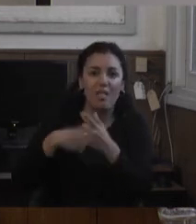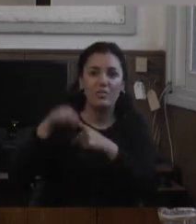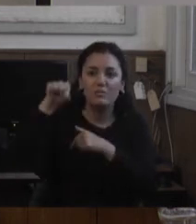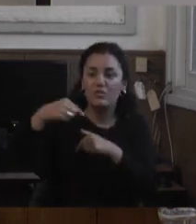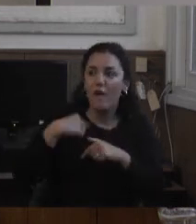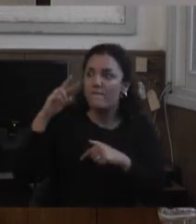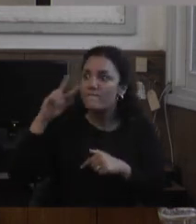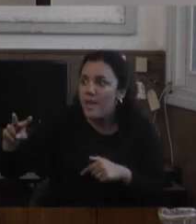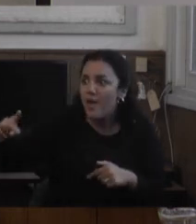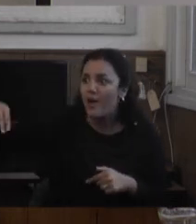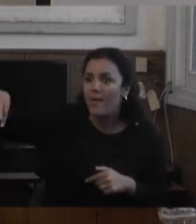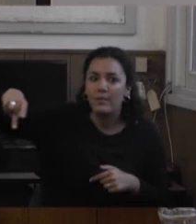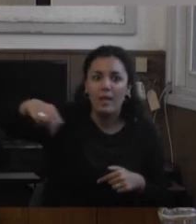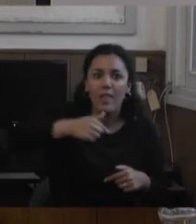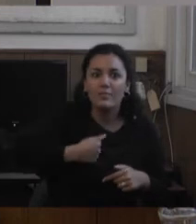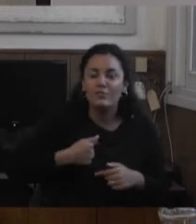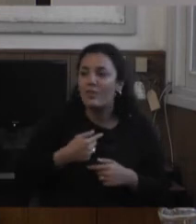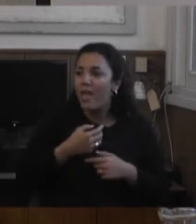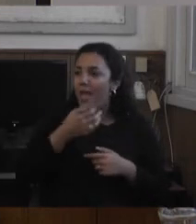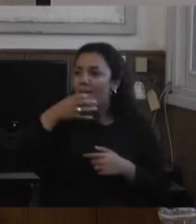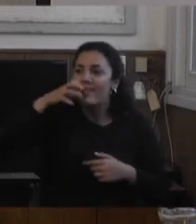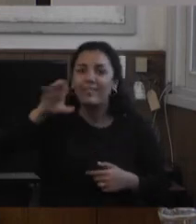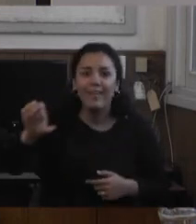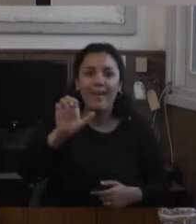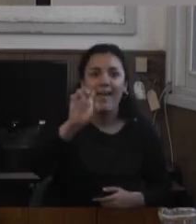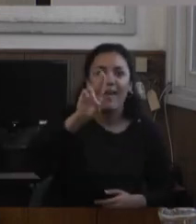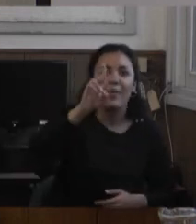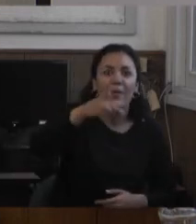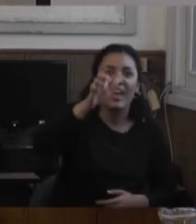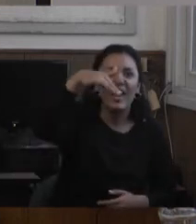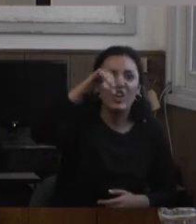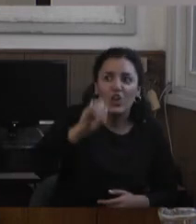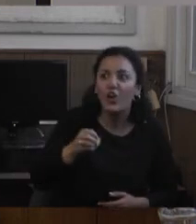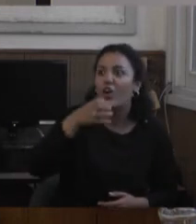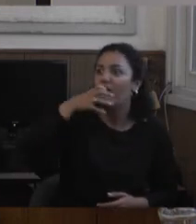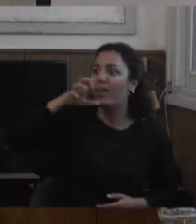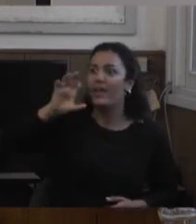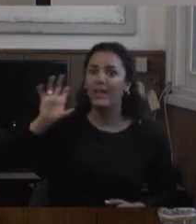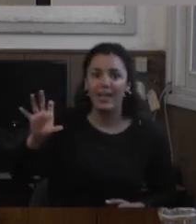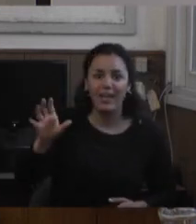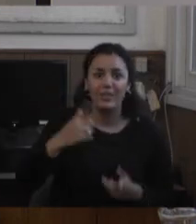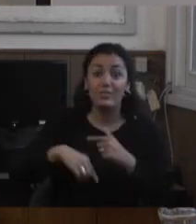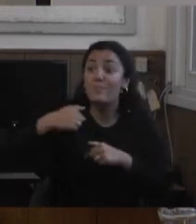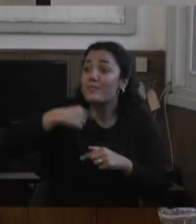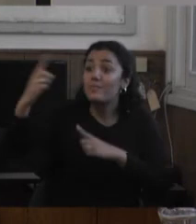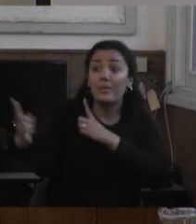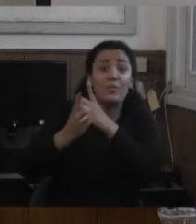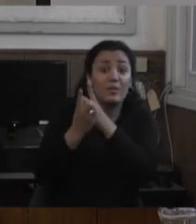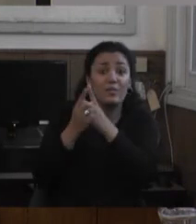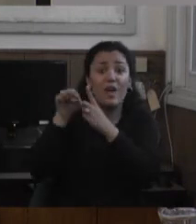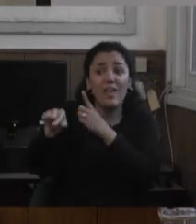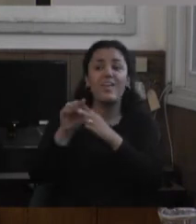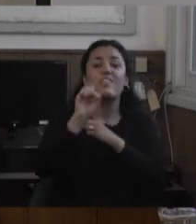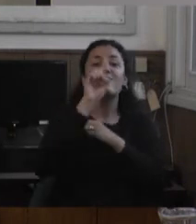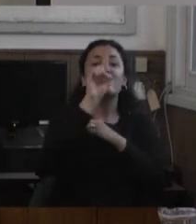Eugenio que si alguien me diría no sé si me acordaba el nombre cuando lo vi fui inmediato y yo me encuentro con Eugenio 17